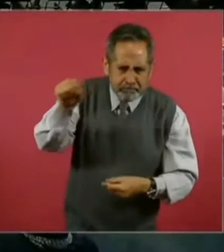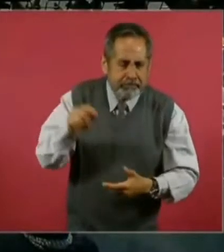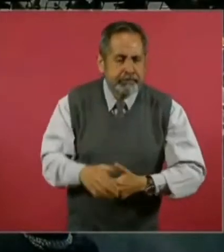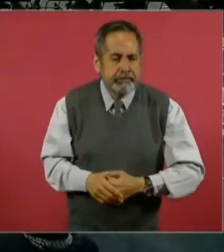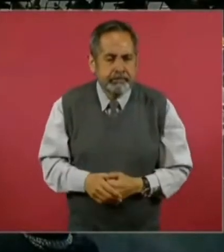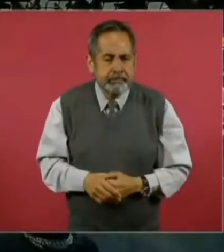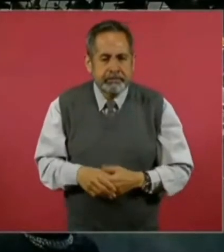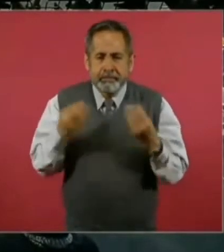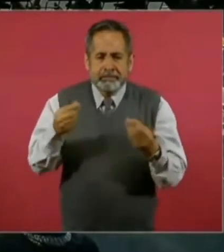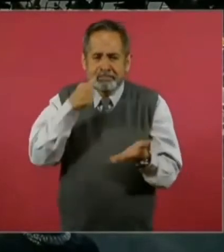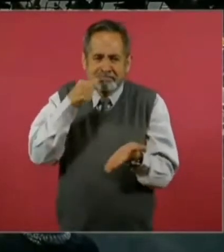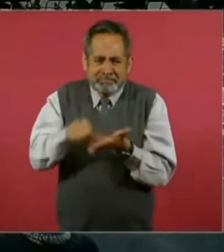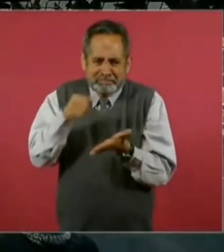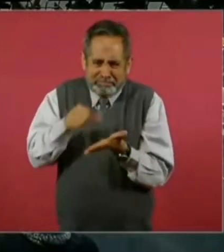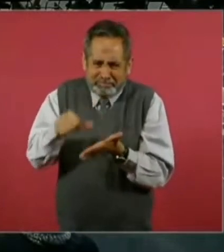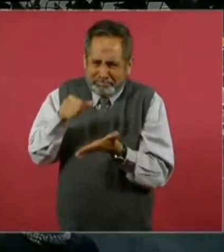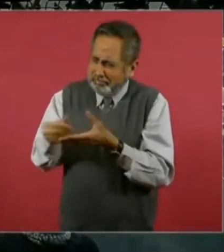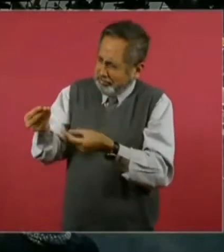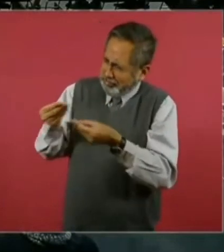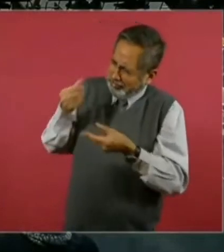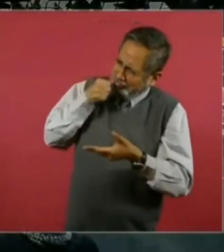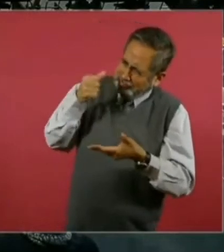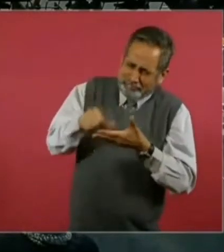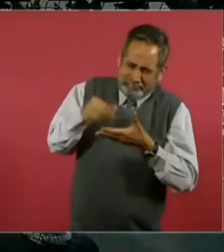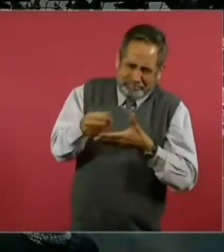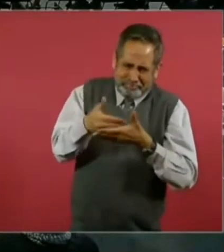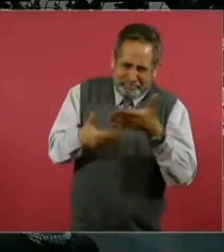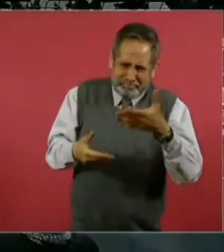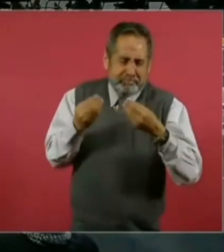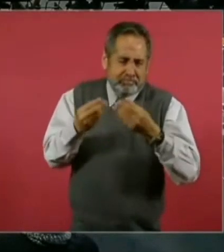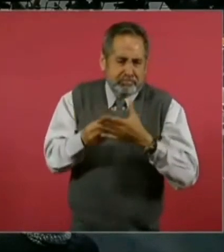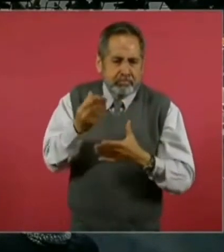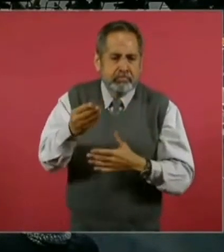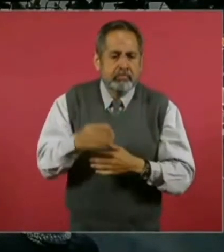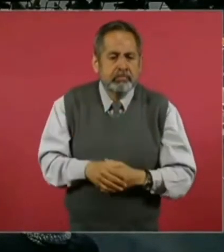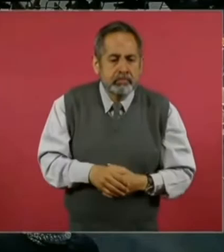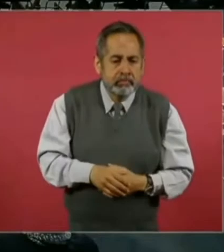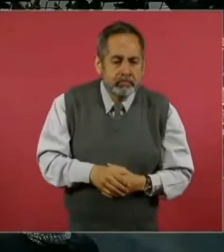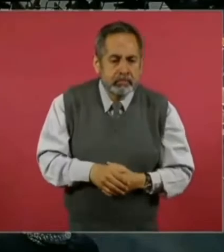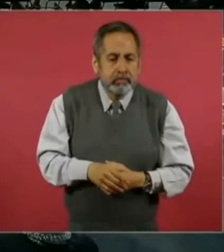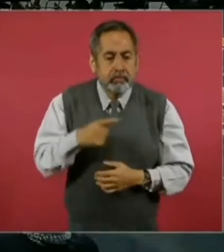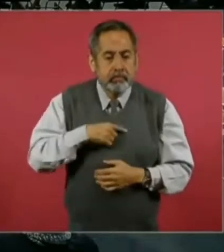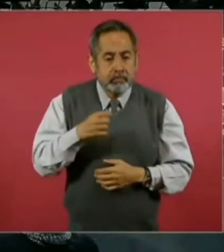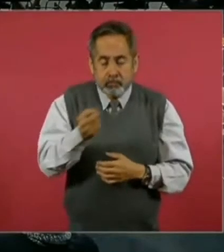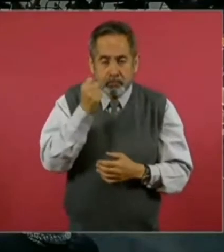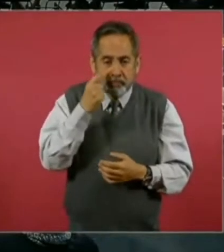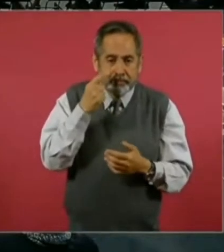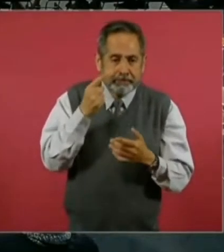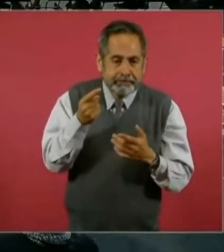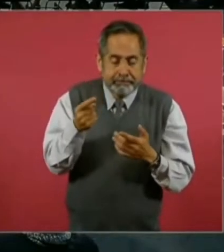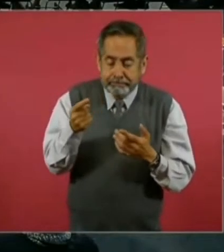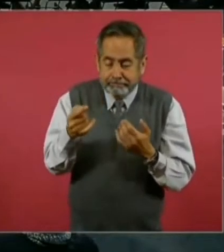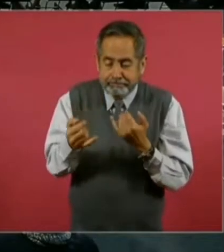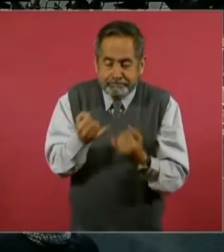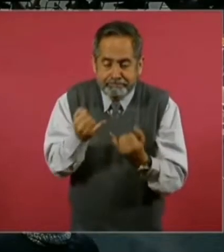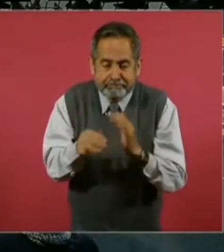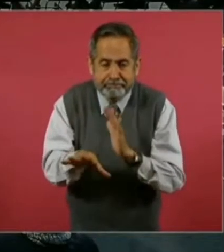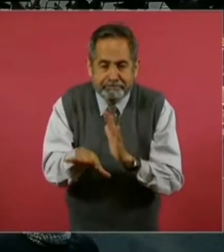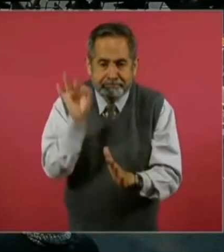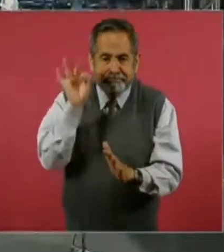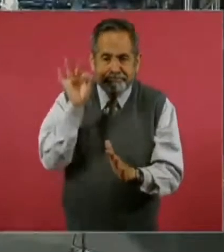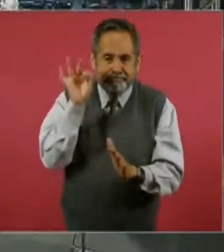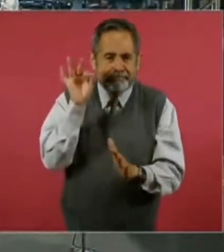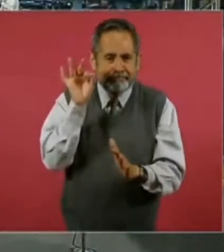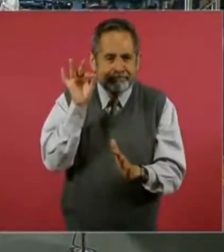Muchas cartas también, señor presidente, y en este caso voy a hacer una suerte de ave maría. Un ave maría